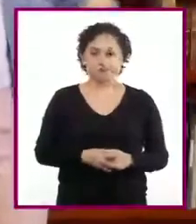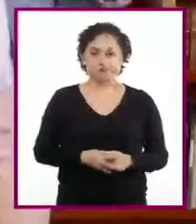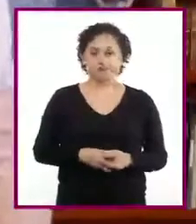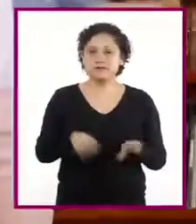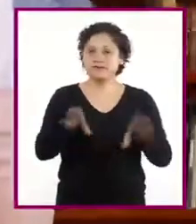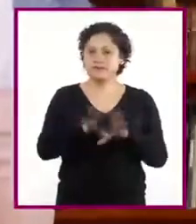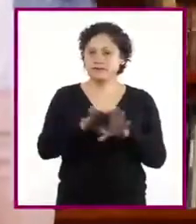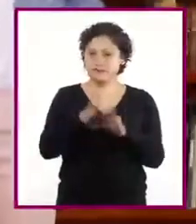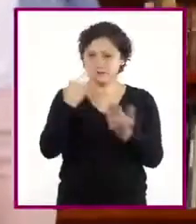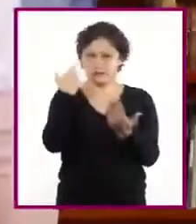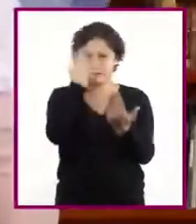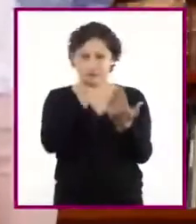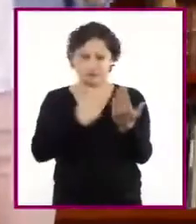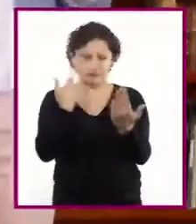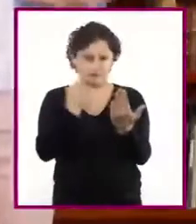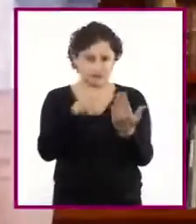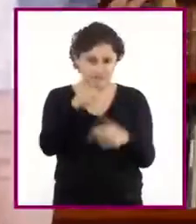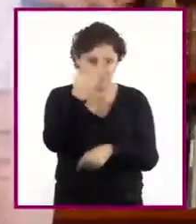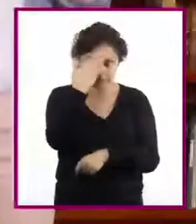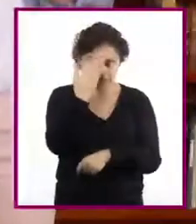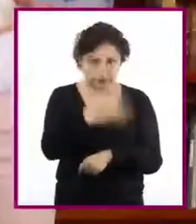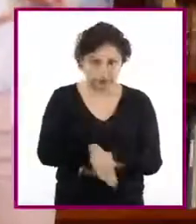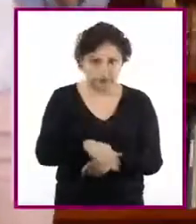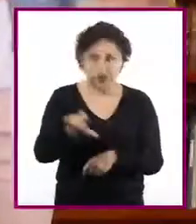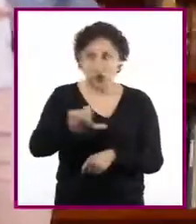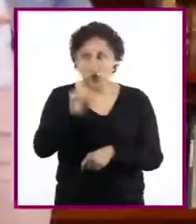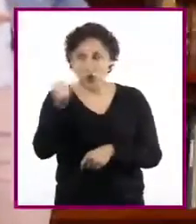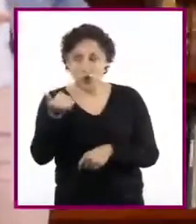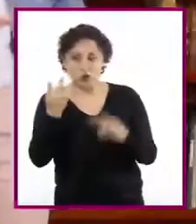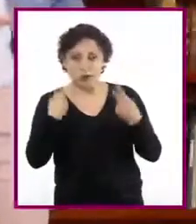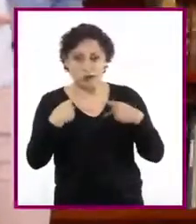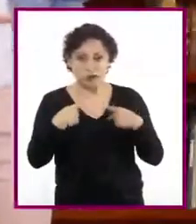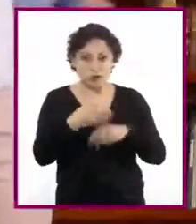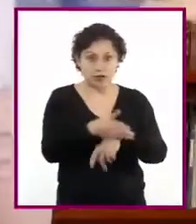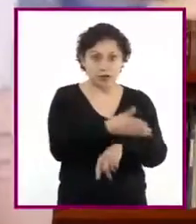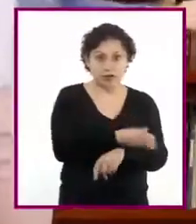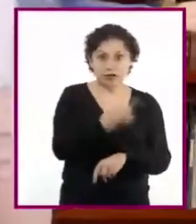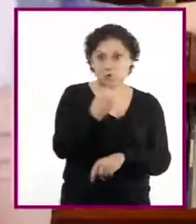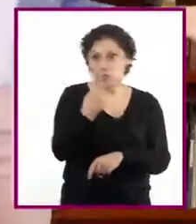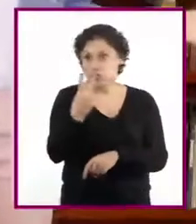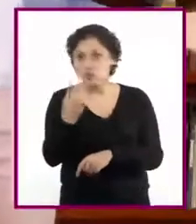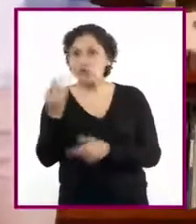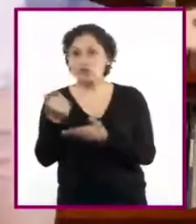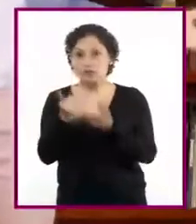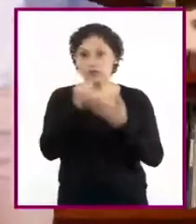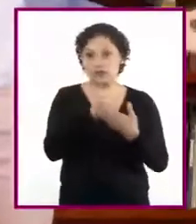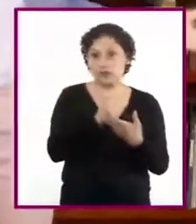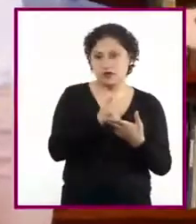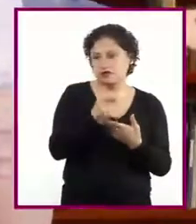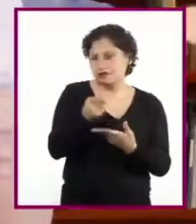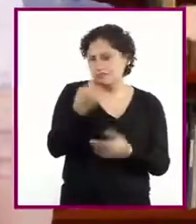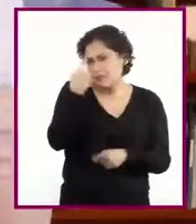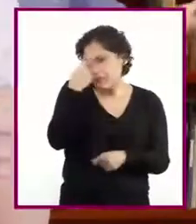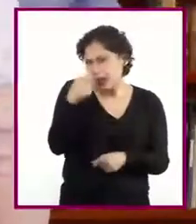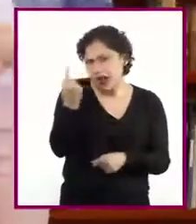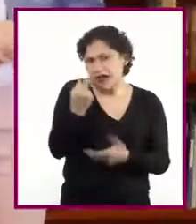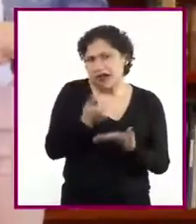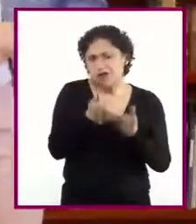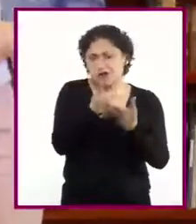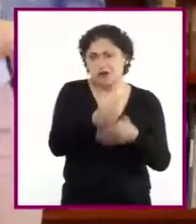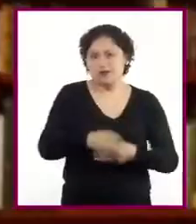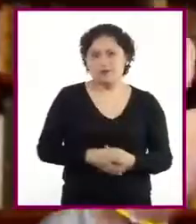realizar la revisión de un texto con la colaboración de uno o varios compañeros? ¿Qué ventaja tiene este tipo de revisión?